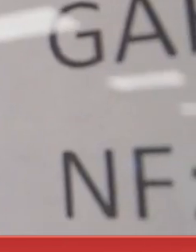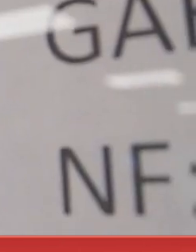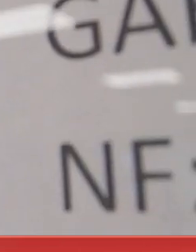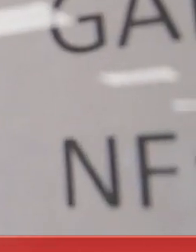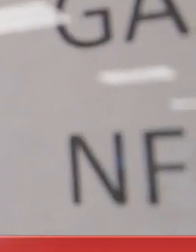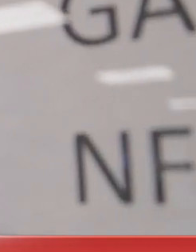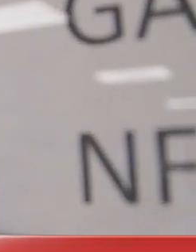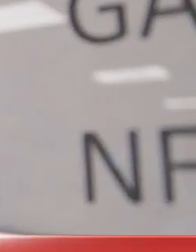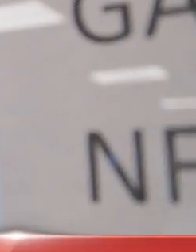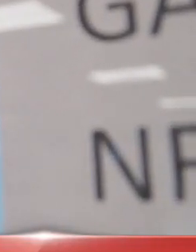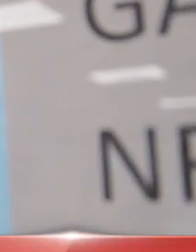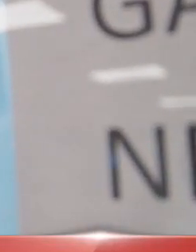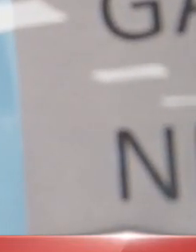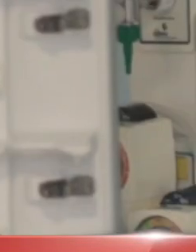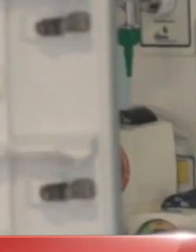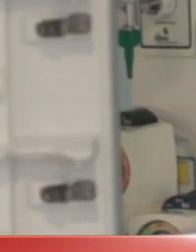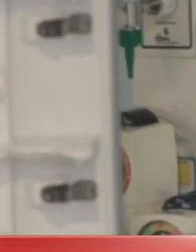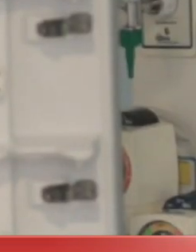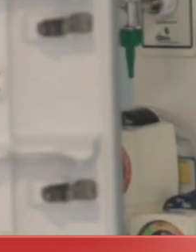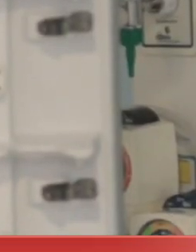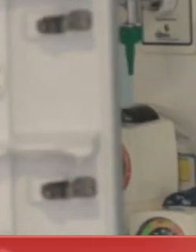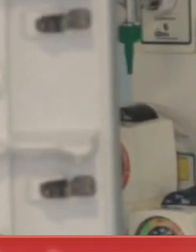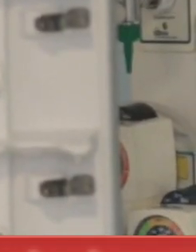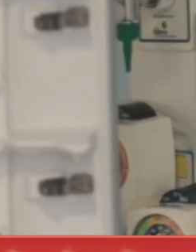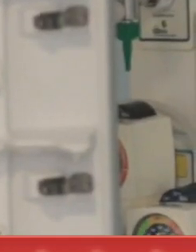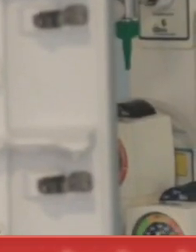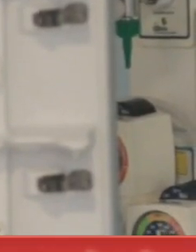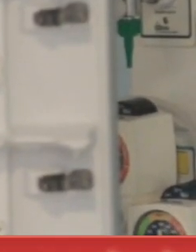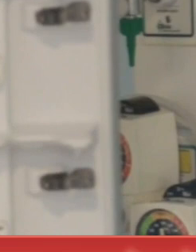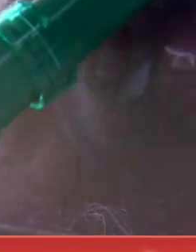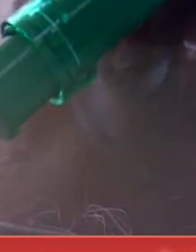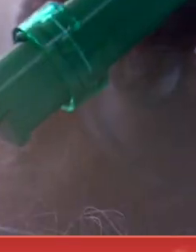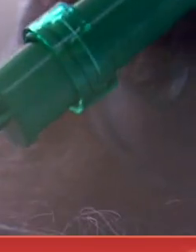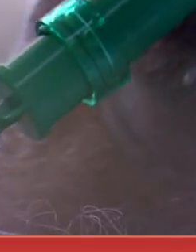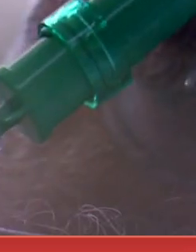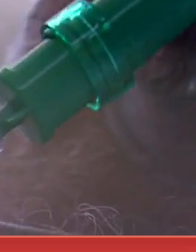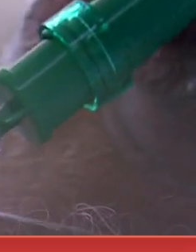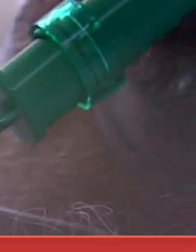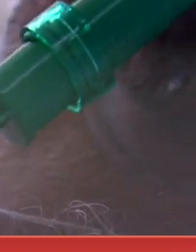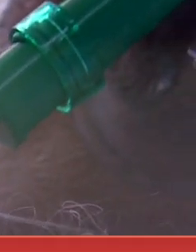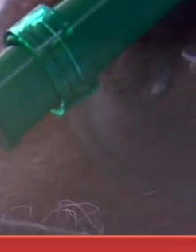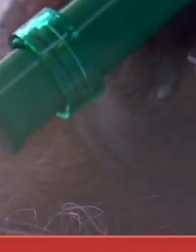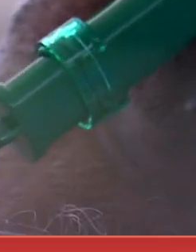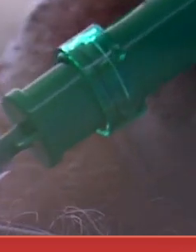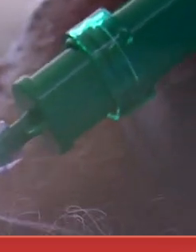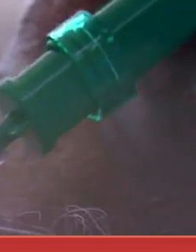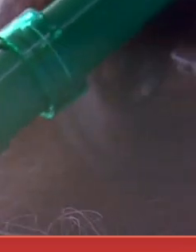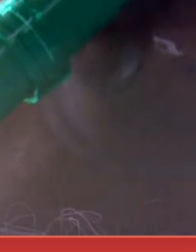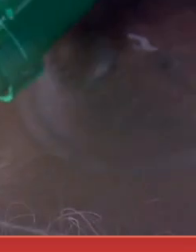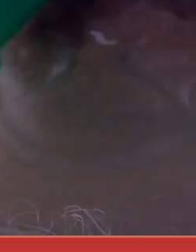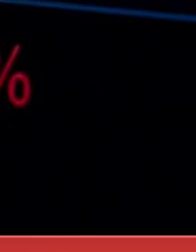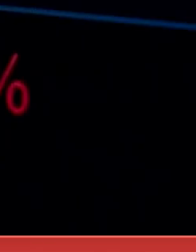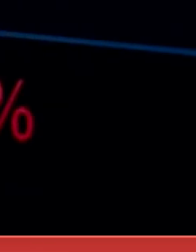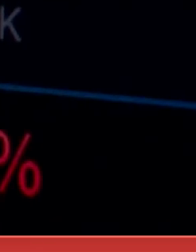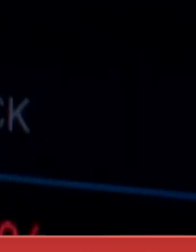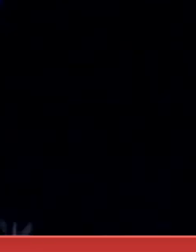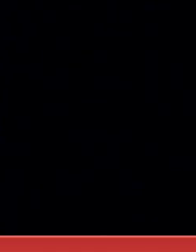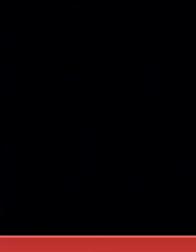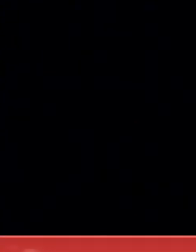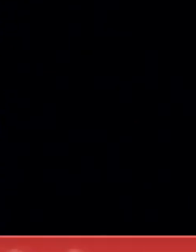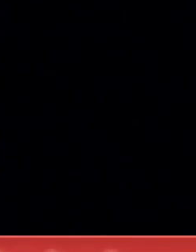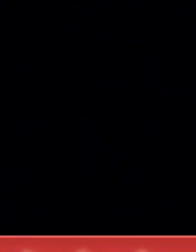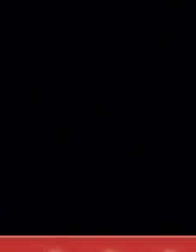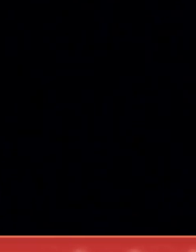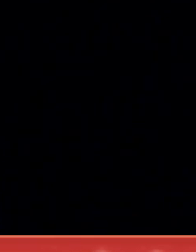respecto a estas y otras comunas que están en cuarentena y que podrían pasar a una etapa de transición. También